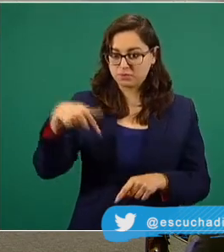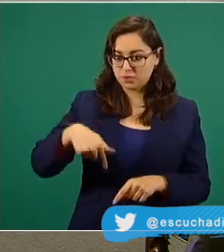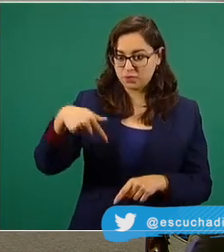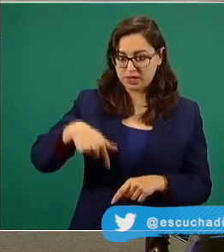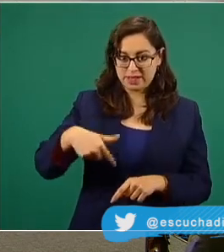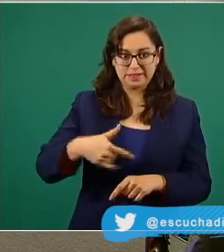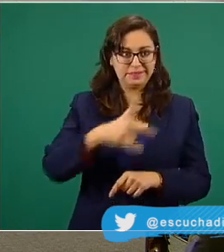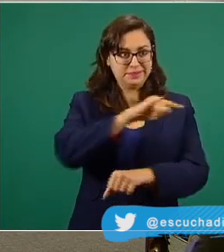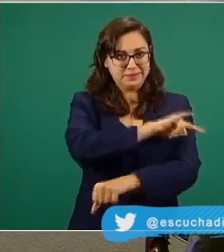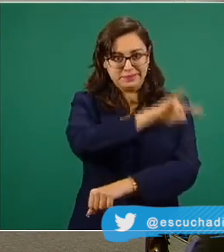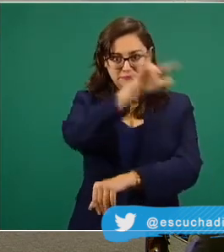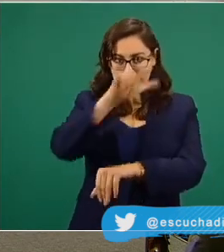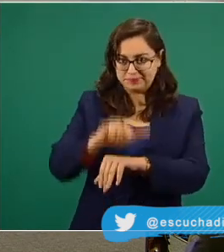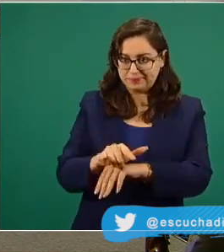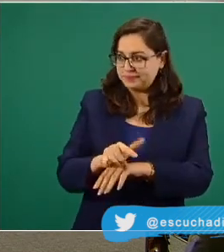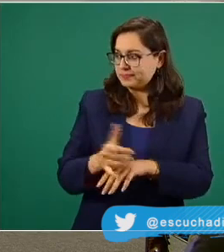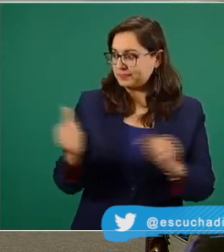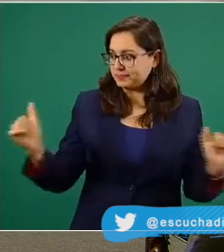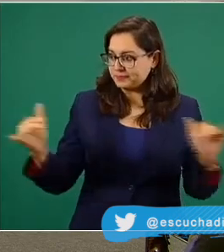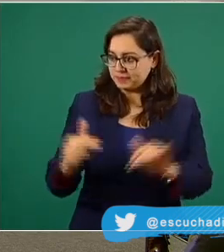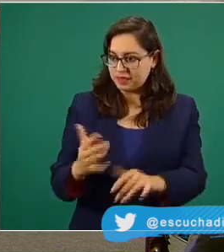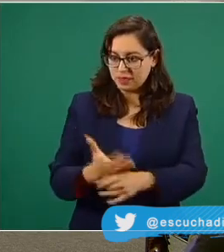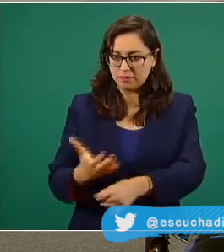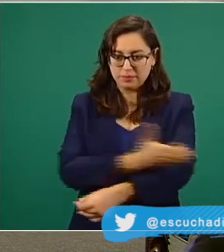arribo de vacunas de Pfizer.